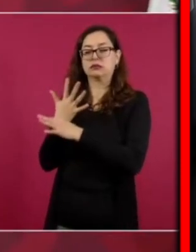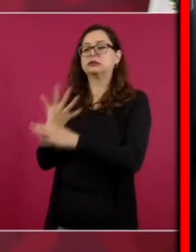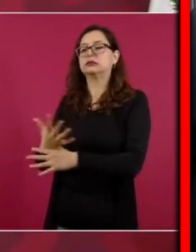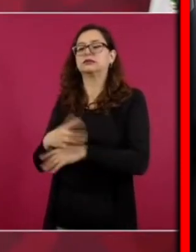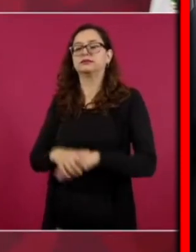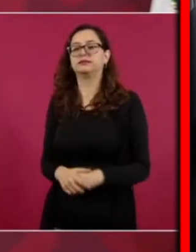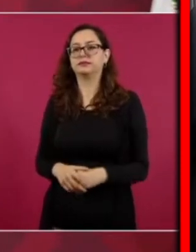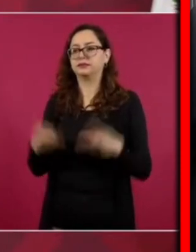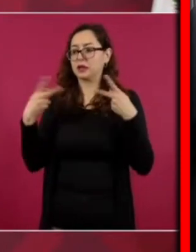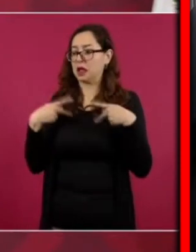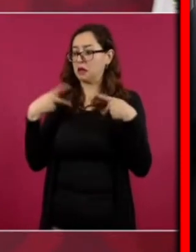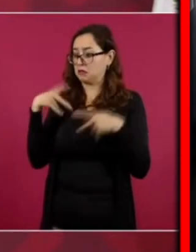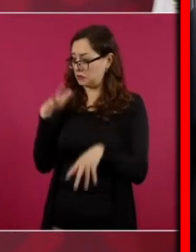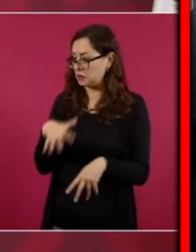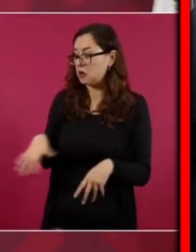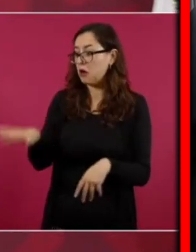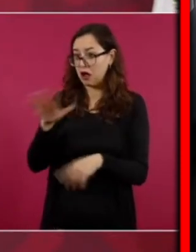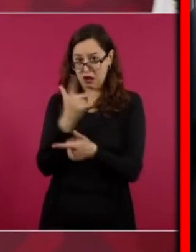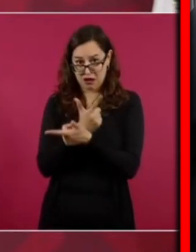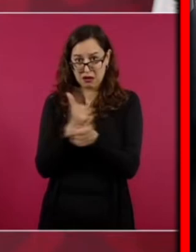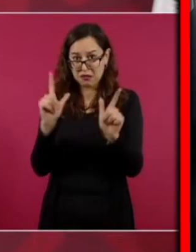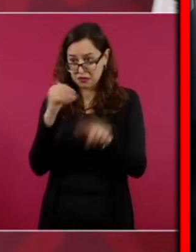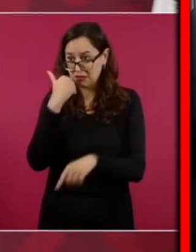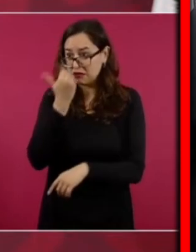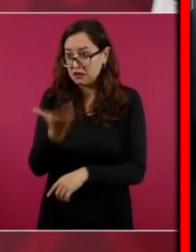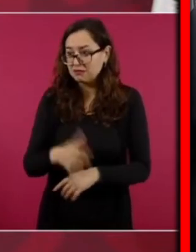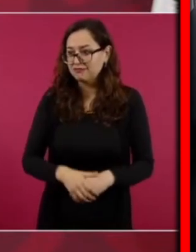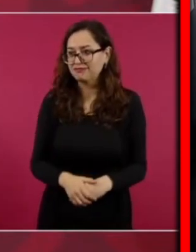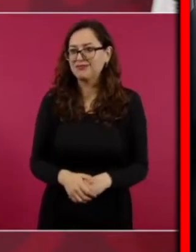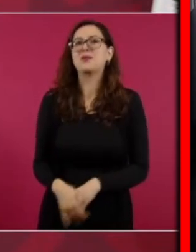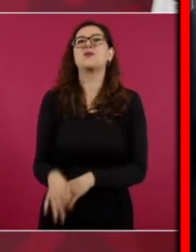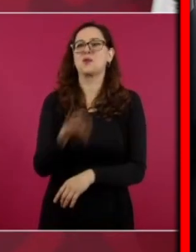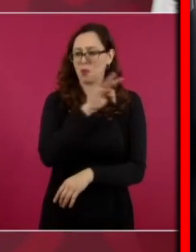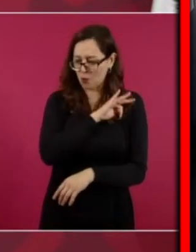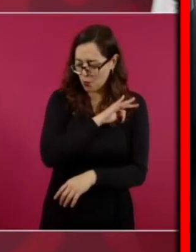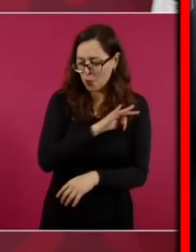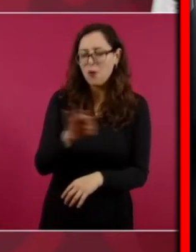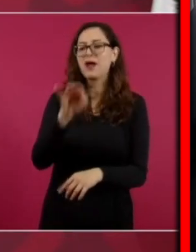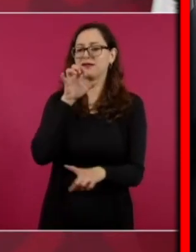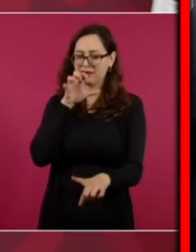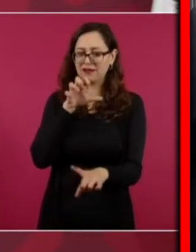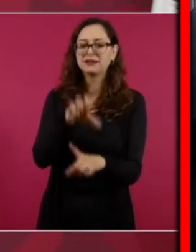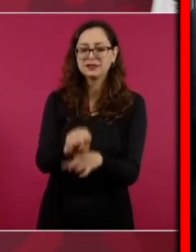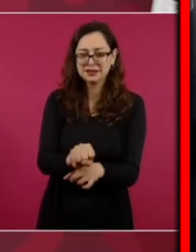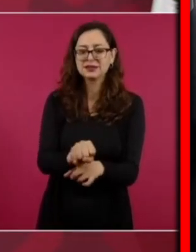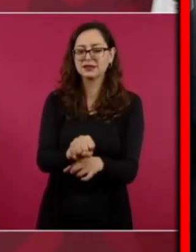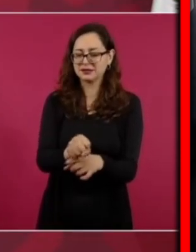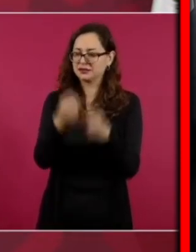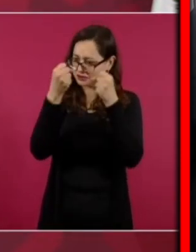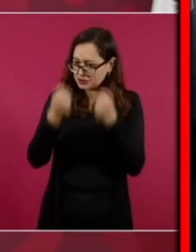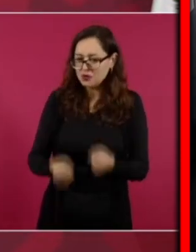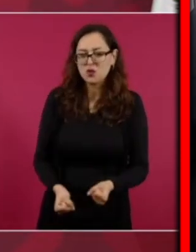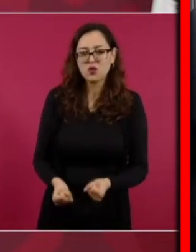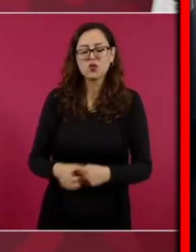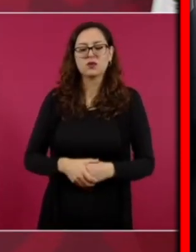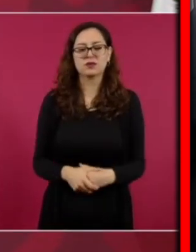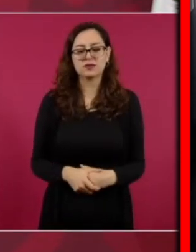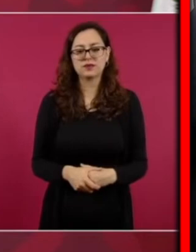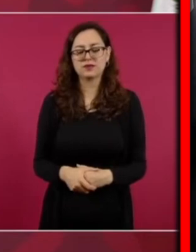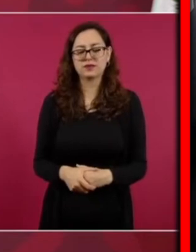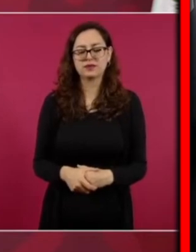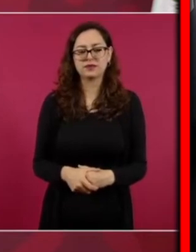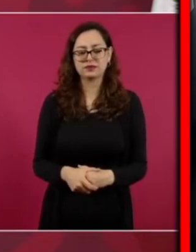ayer hablaba yo precisamente de cómo los